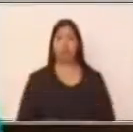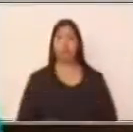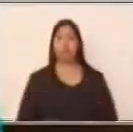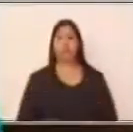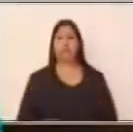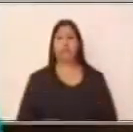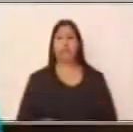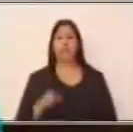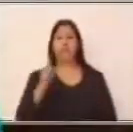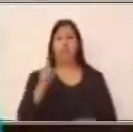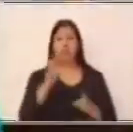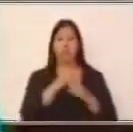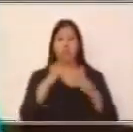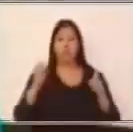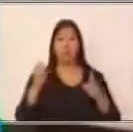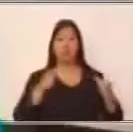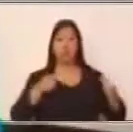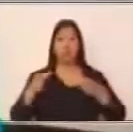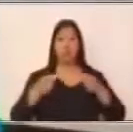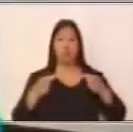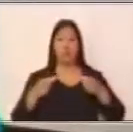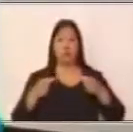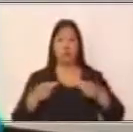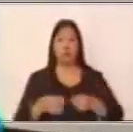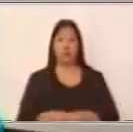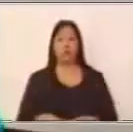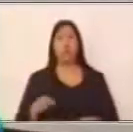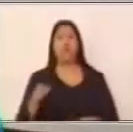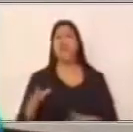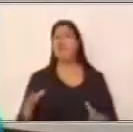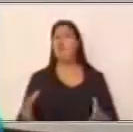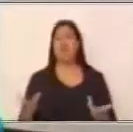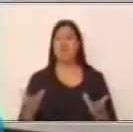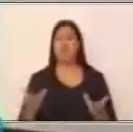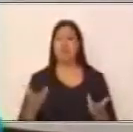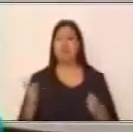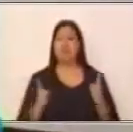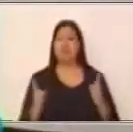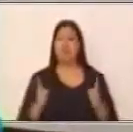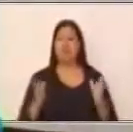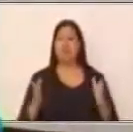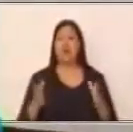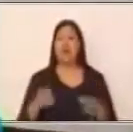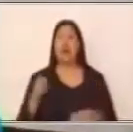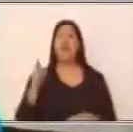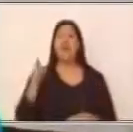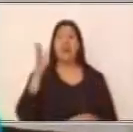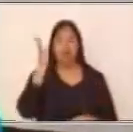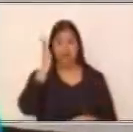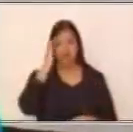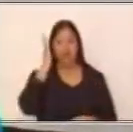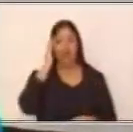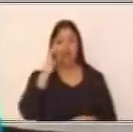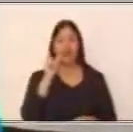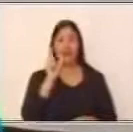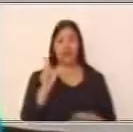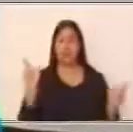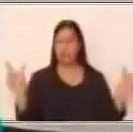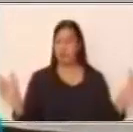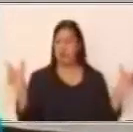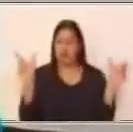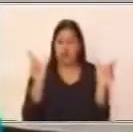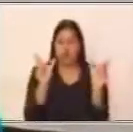caso de las oraciones coordinadas, van a ser aquellas que tienen proposiciones de igual valor